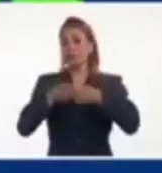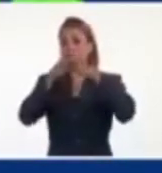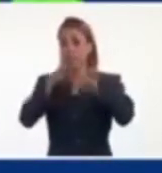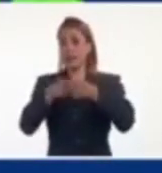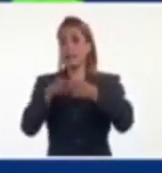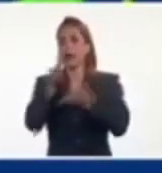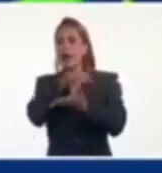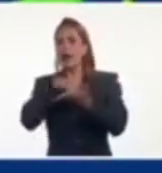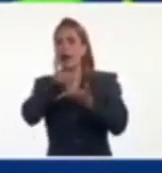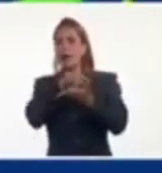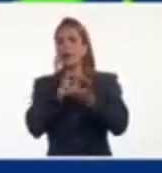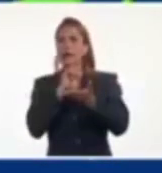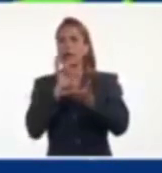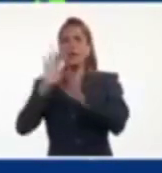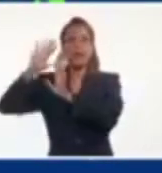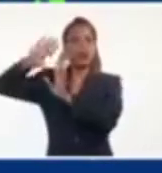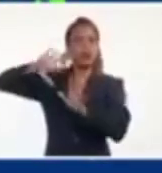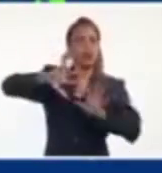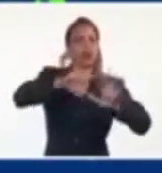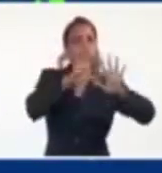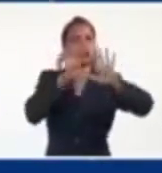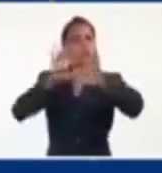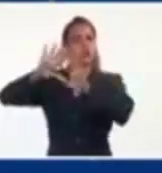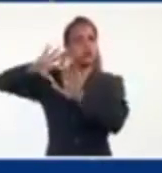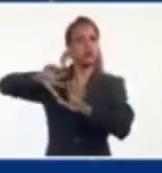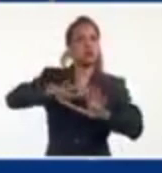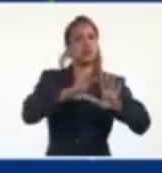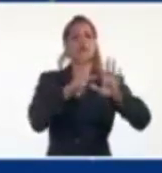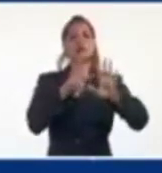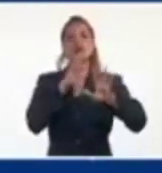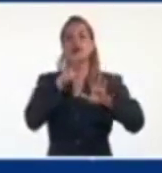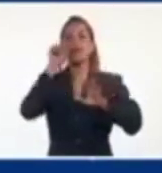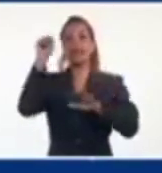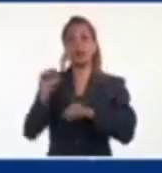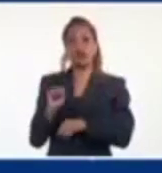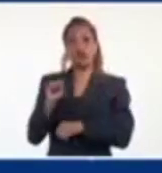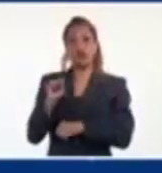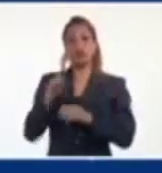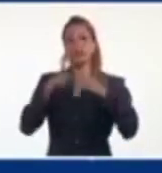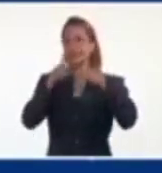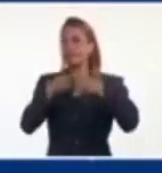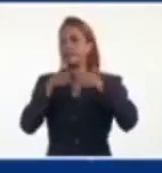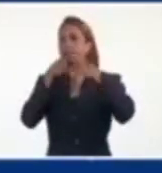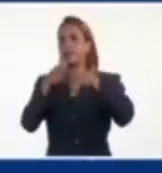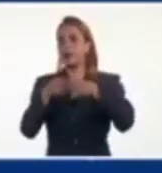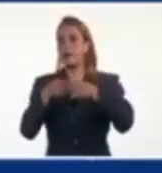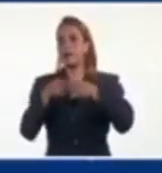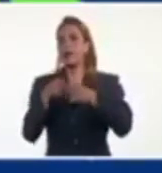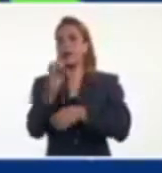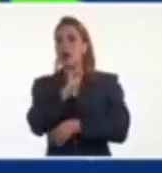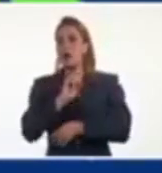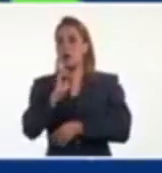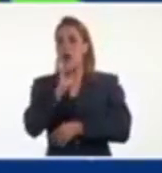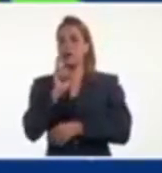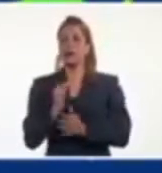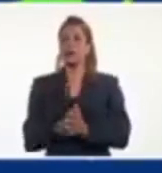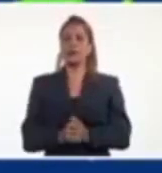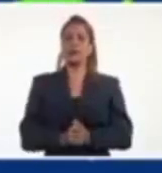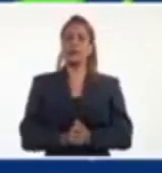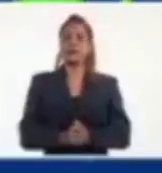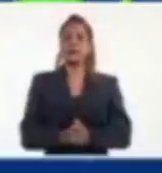las bandas de lluvias, como ya han estado afectando el sur de las provincias orientales de nuestro país.